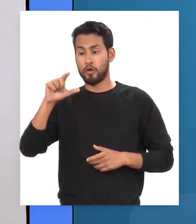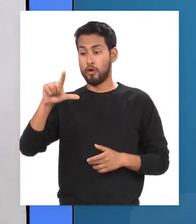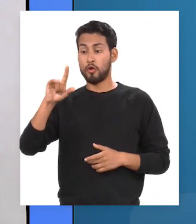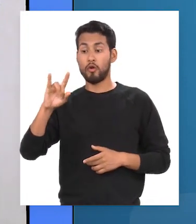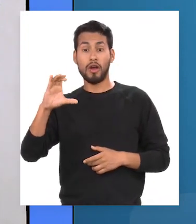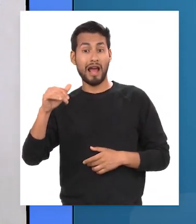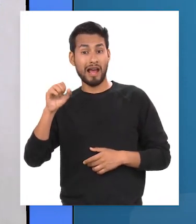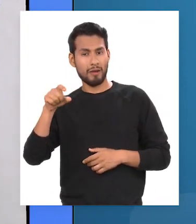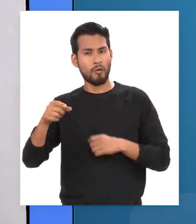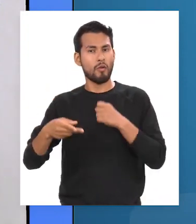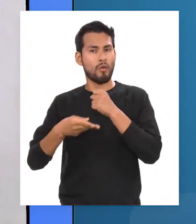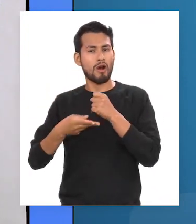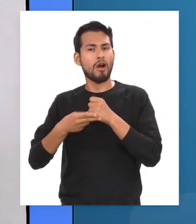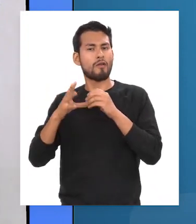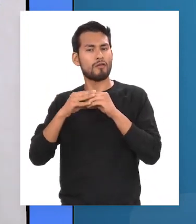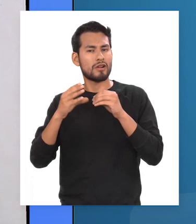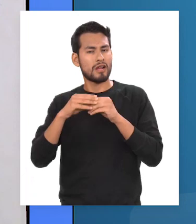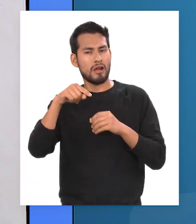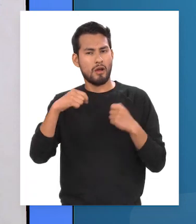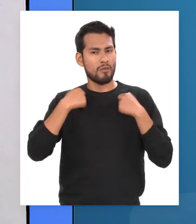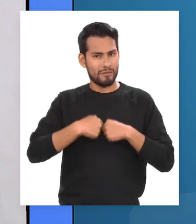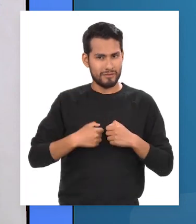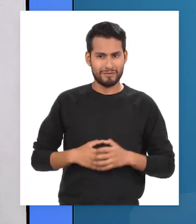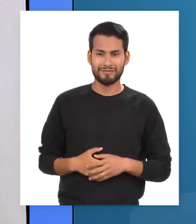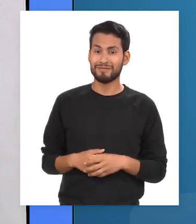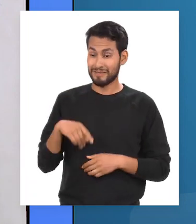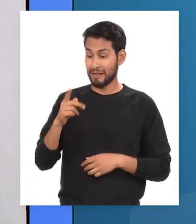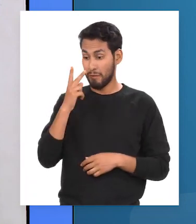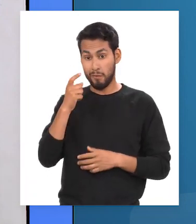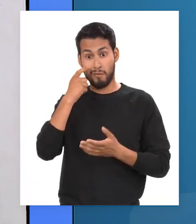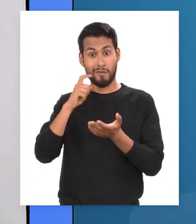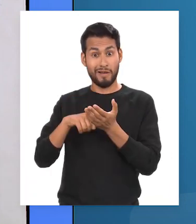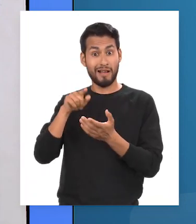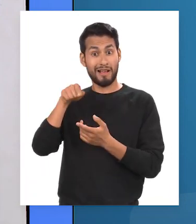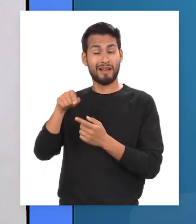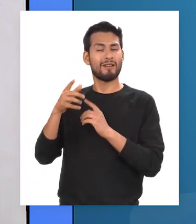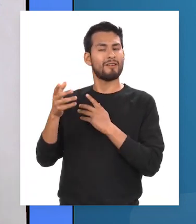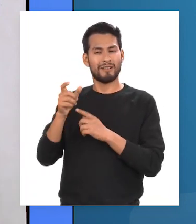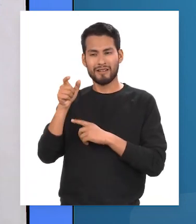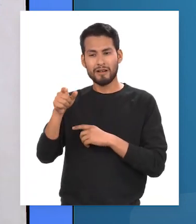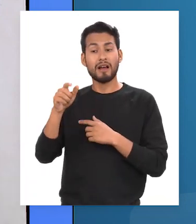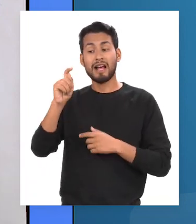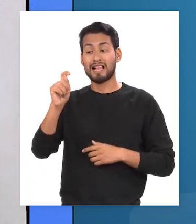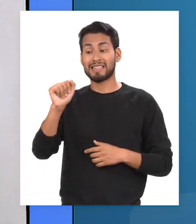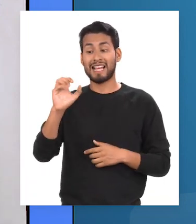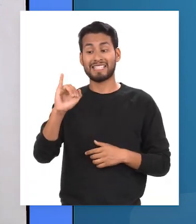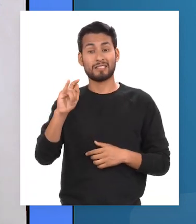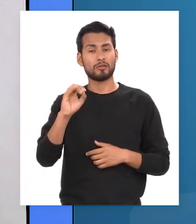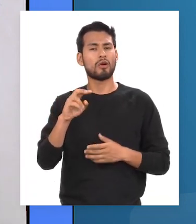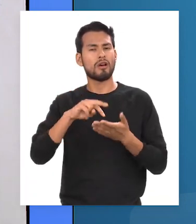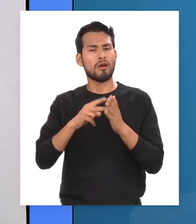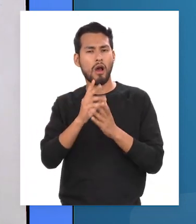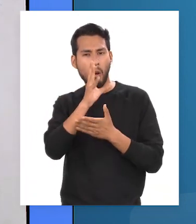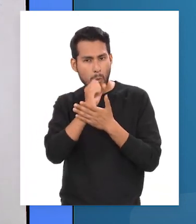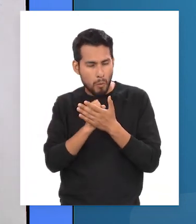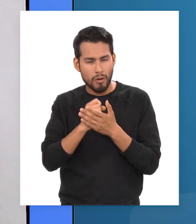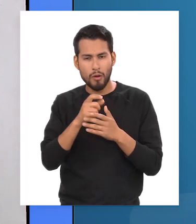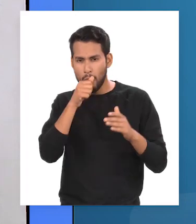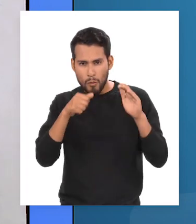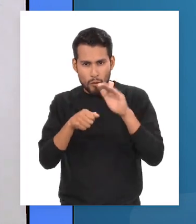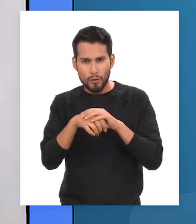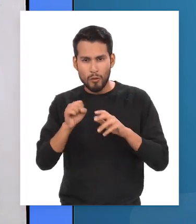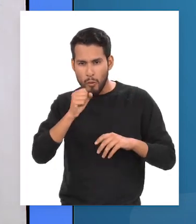decimos Lucas guarda unas frutas en su mochila. En el caso del sujeto tácito, el sujeto está escondido, como un espía,